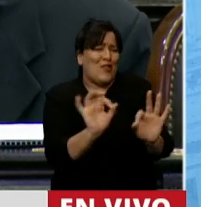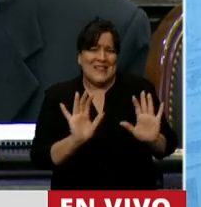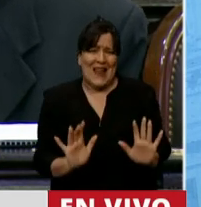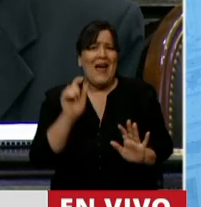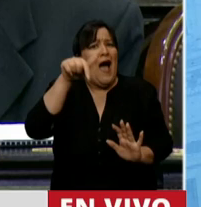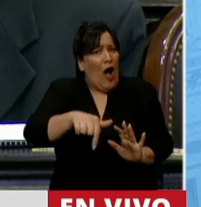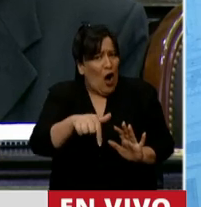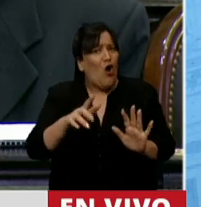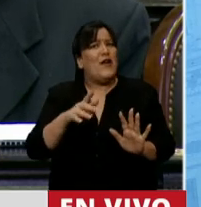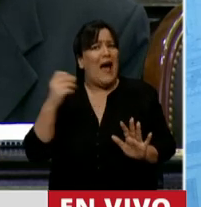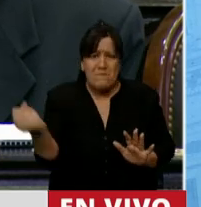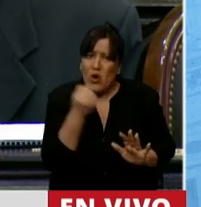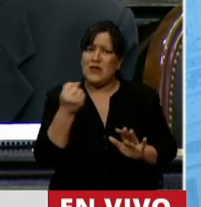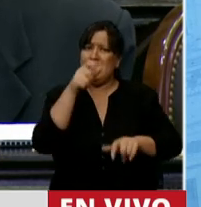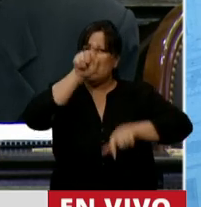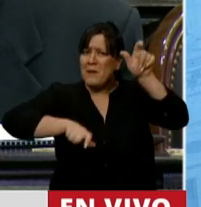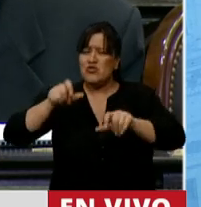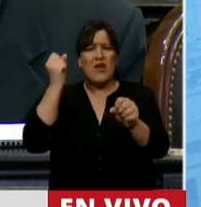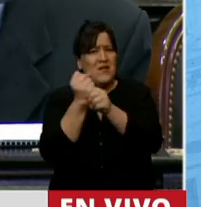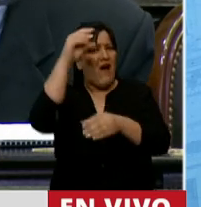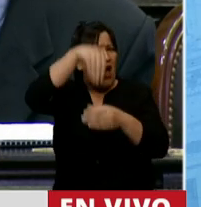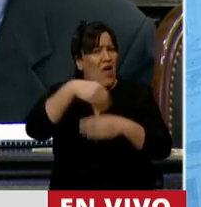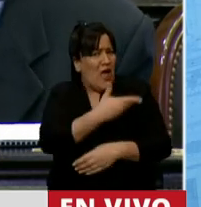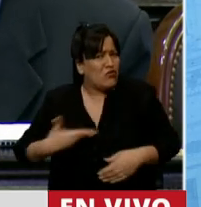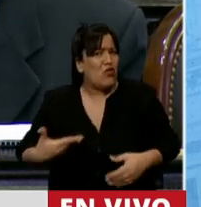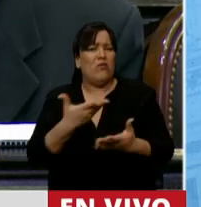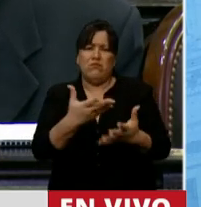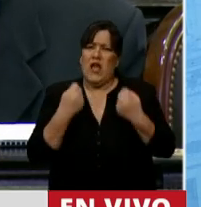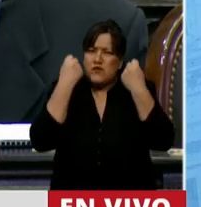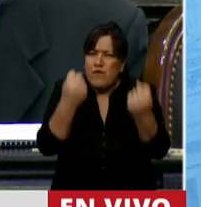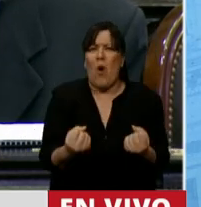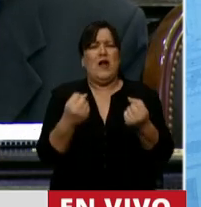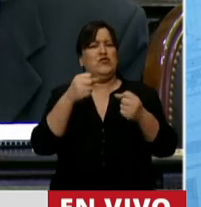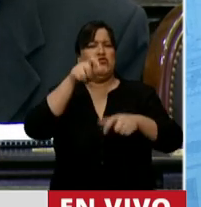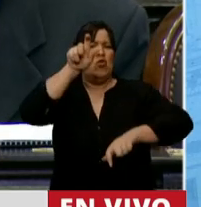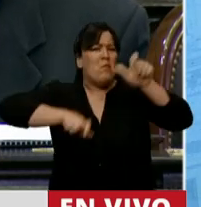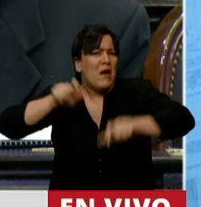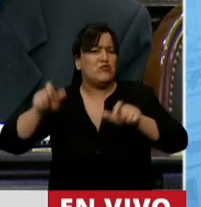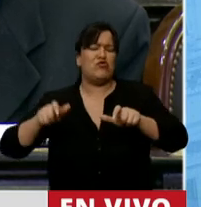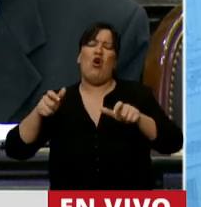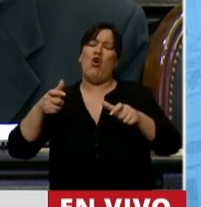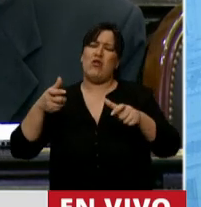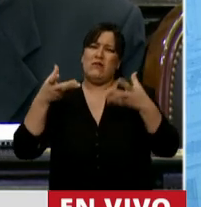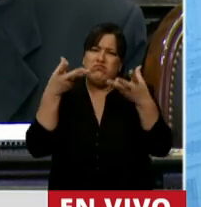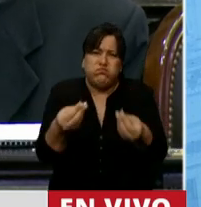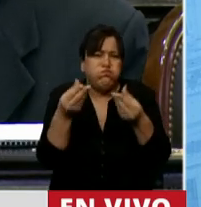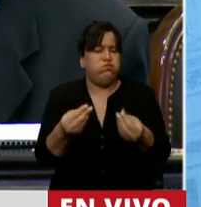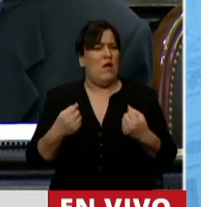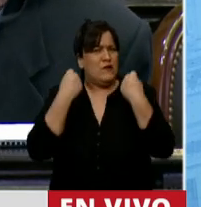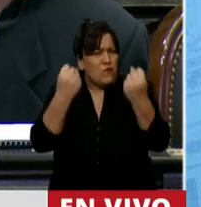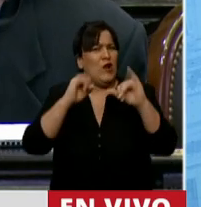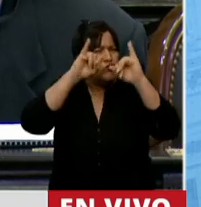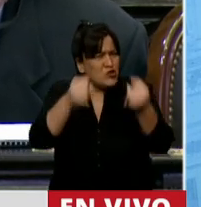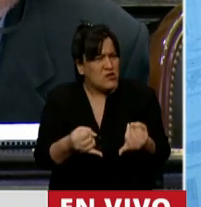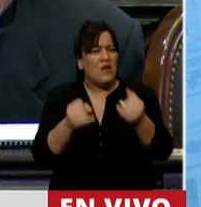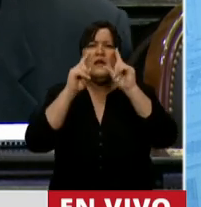revalorización del empleo público, los estamos viendo con esfuerzo, servidores públicos que están haciendo un esfuerzo enorme. El